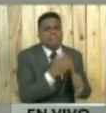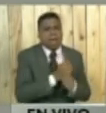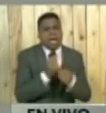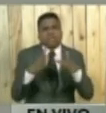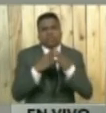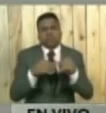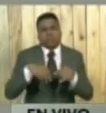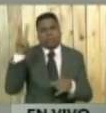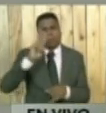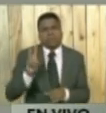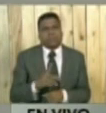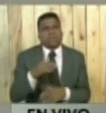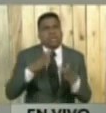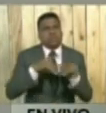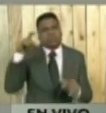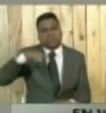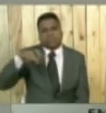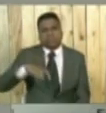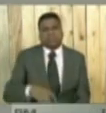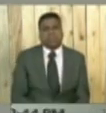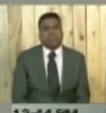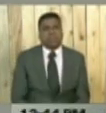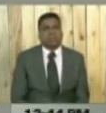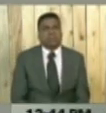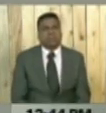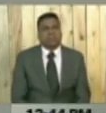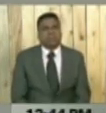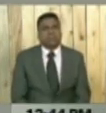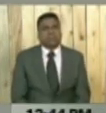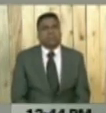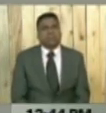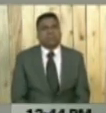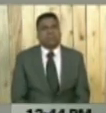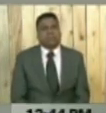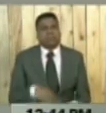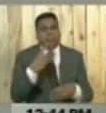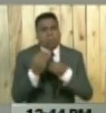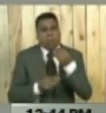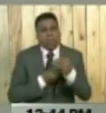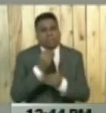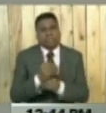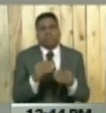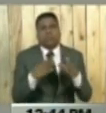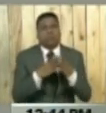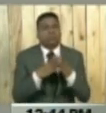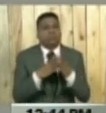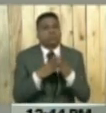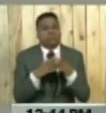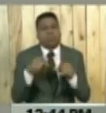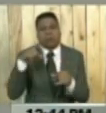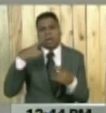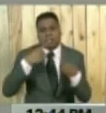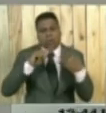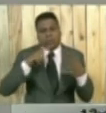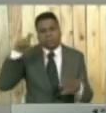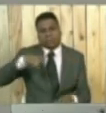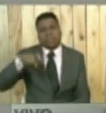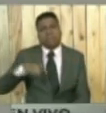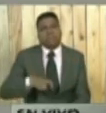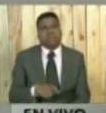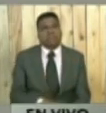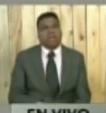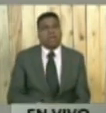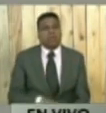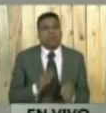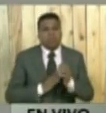territorio nacional donde sea necesario. Por eso pues que estamos haciendo todas las coordinaciones que sean necesarias. Los jefes